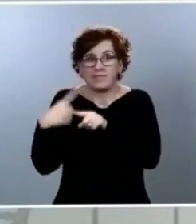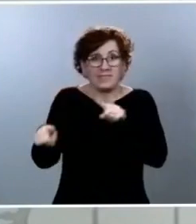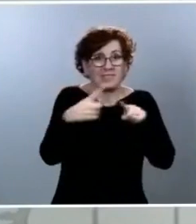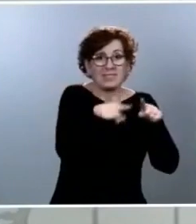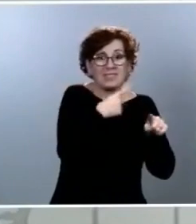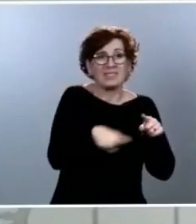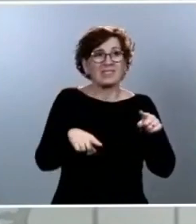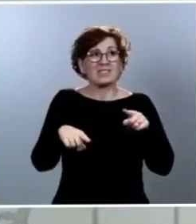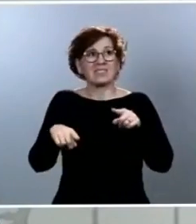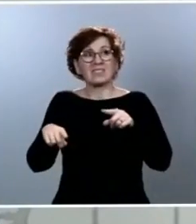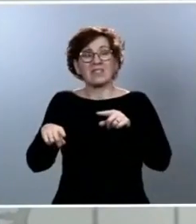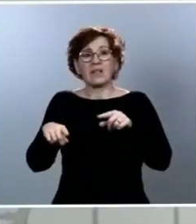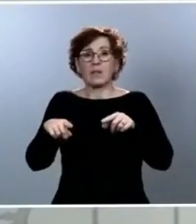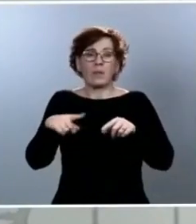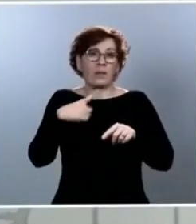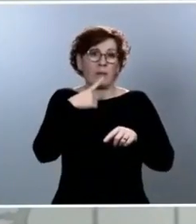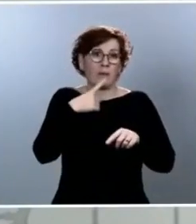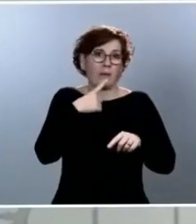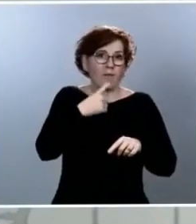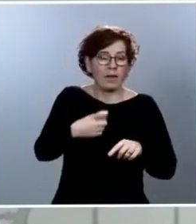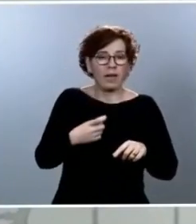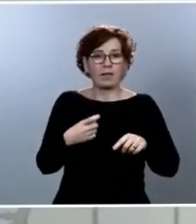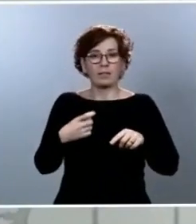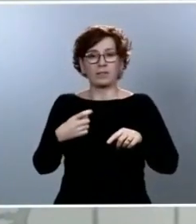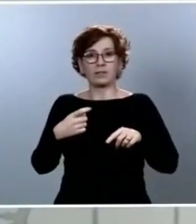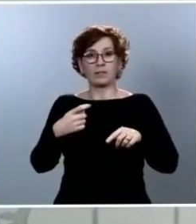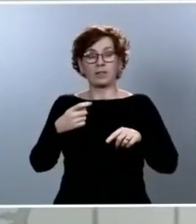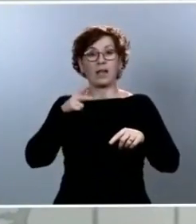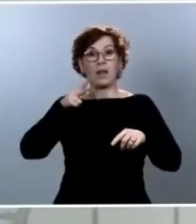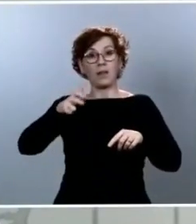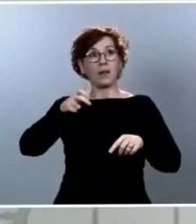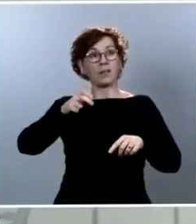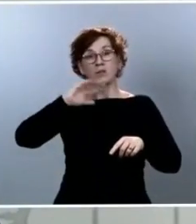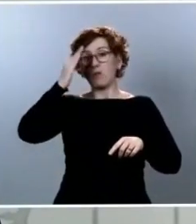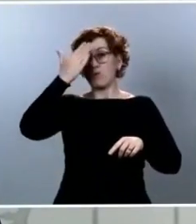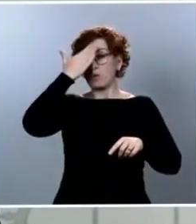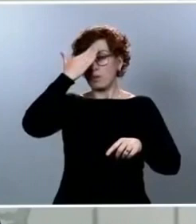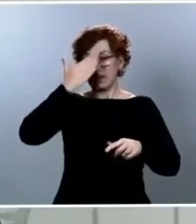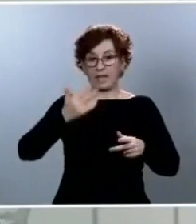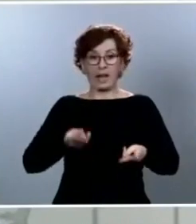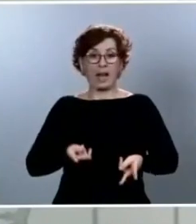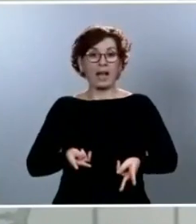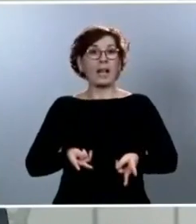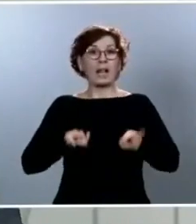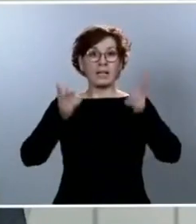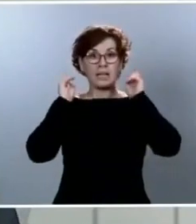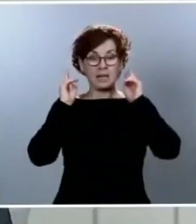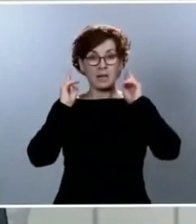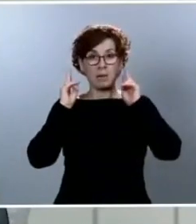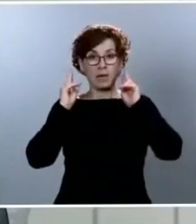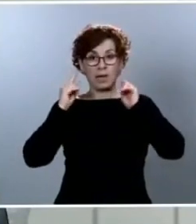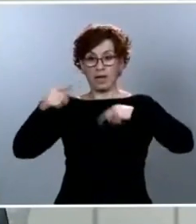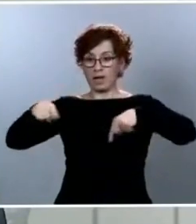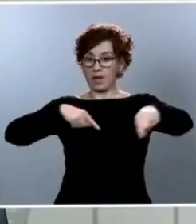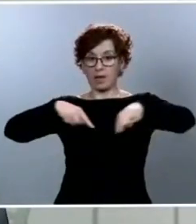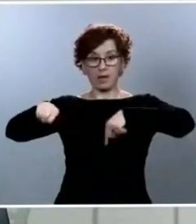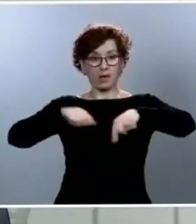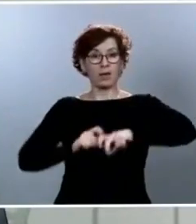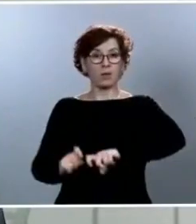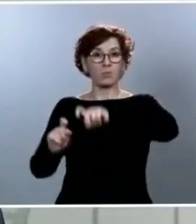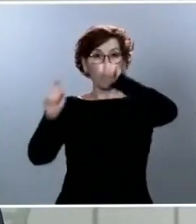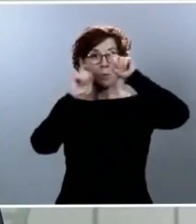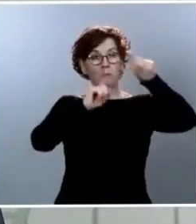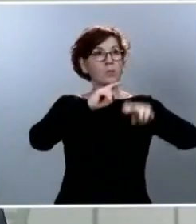como son las nuestras, donde un derecho fundamental, como es la libre movilidad, la libertad de movimiento, pues es un derecho esencial